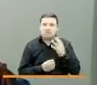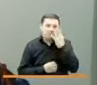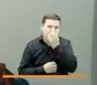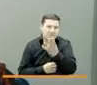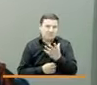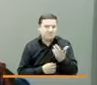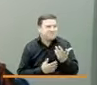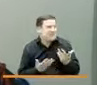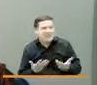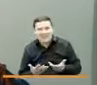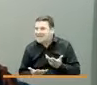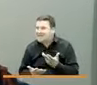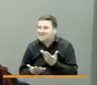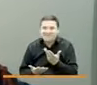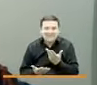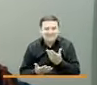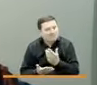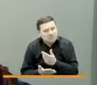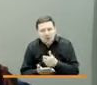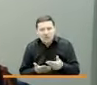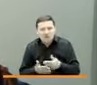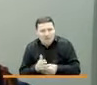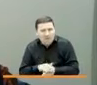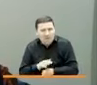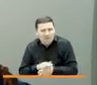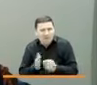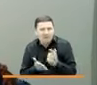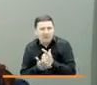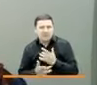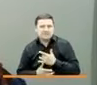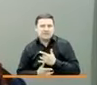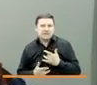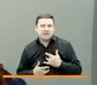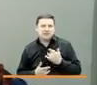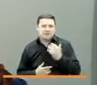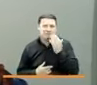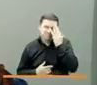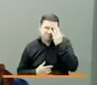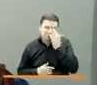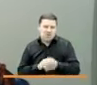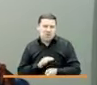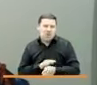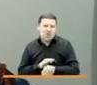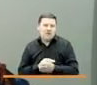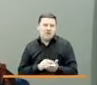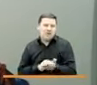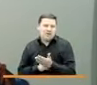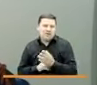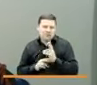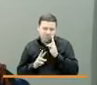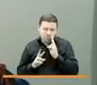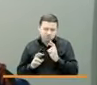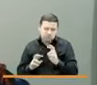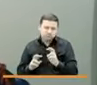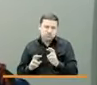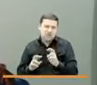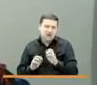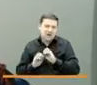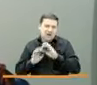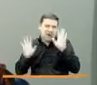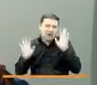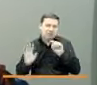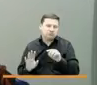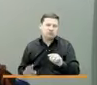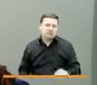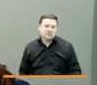Haber podido salir adelante con la salud y haber salido adelante con la investigación que por supuesto se vio